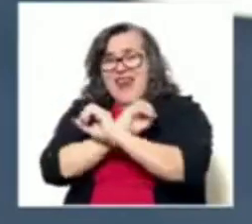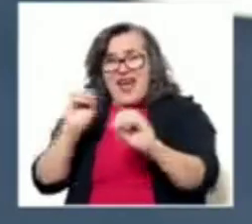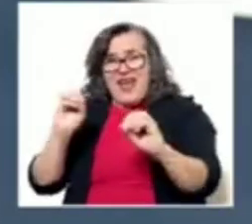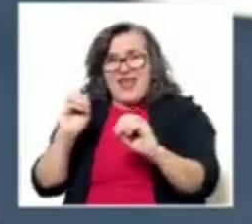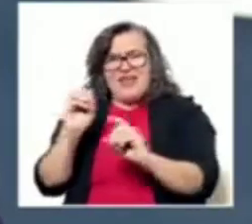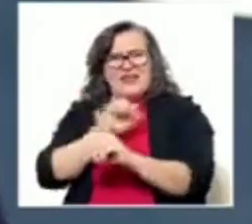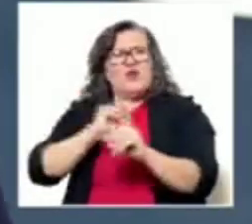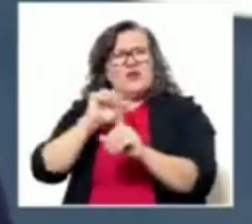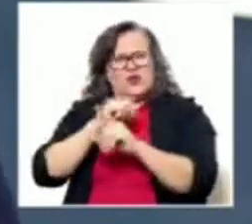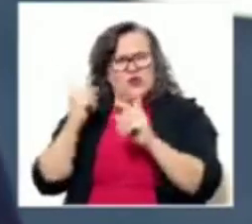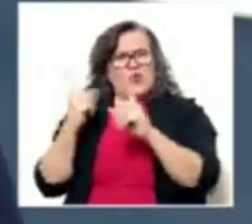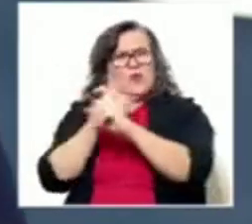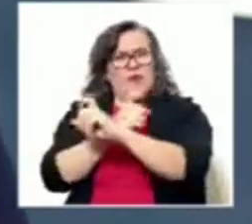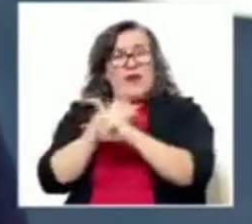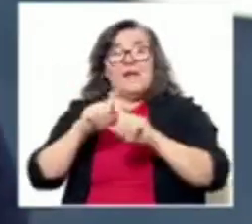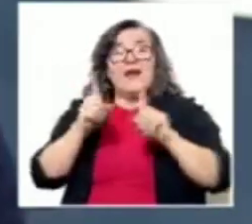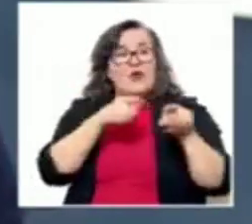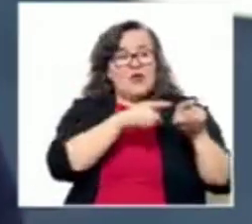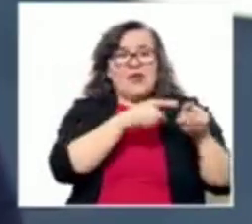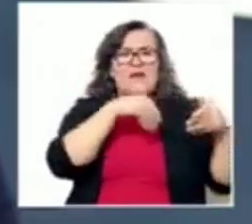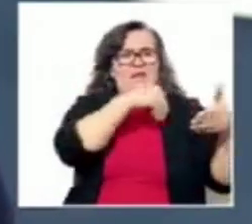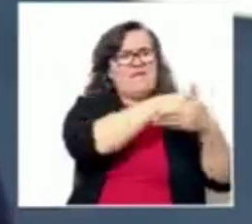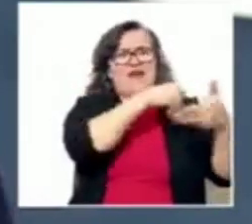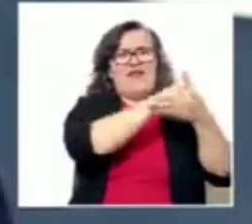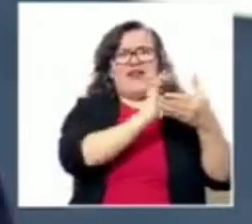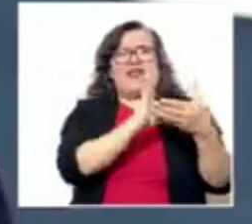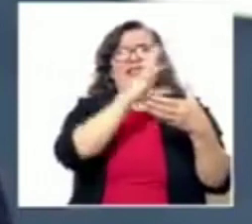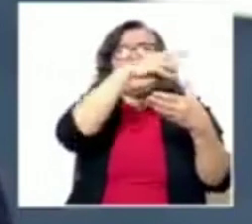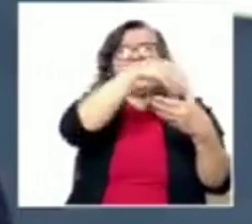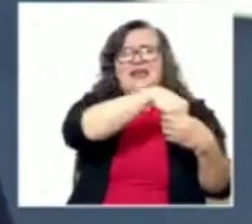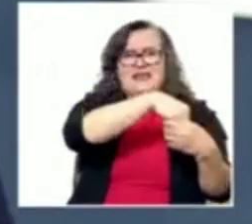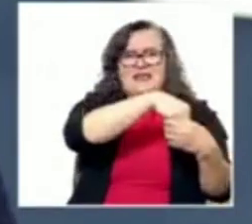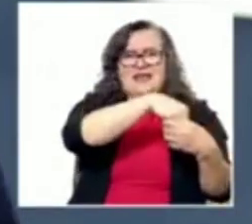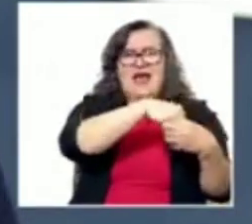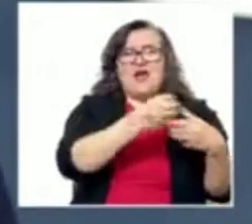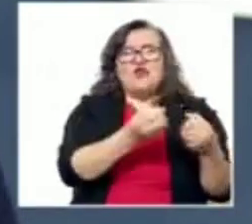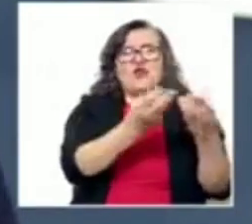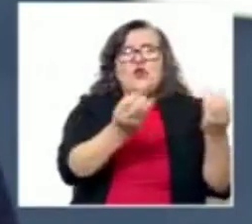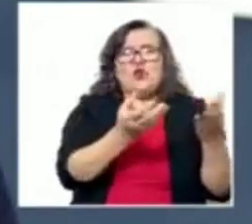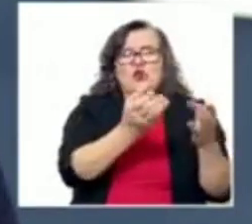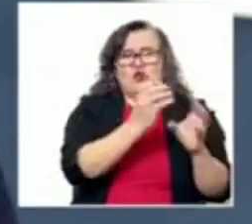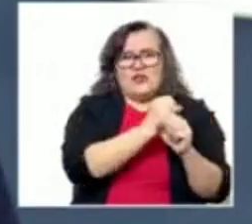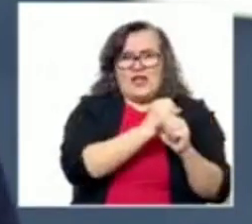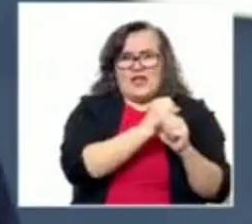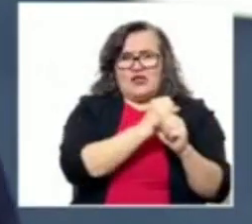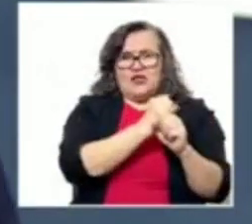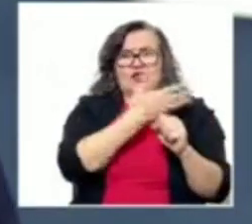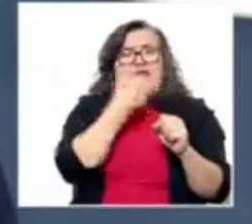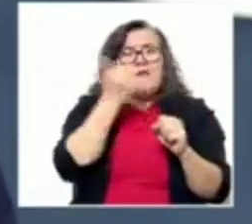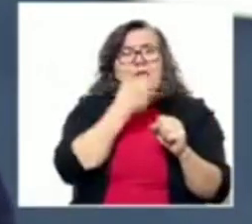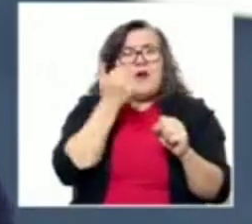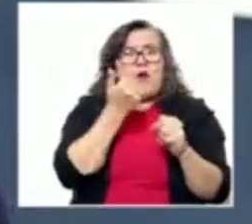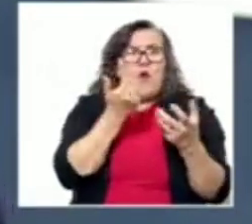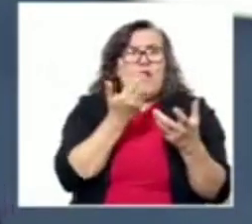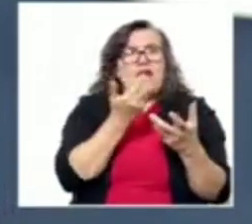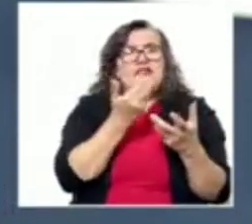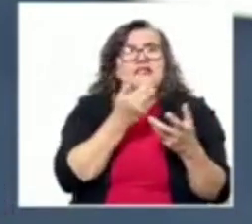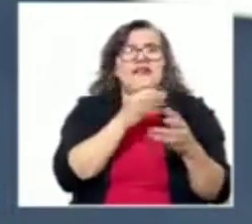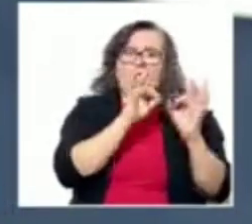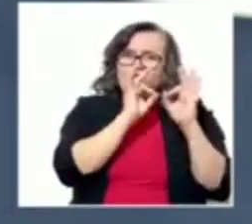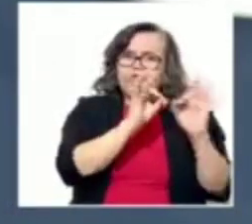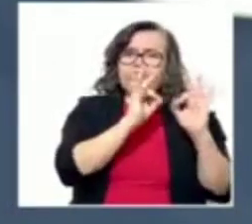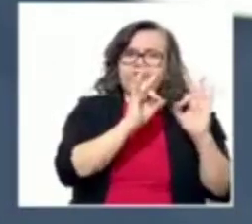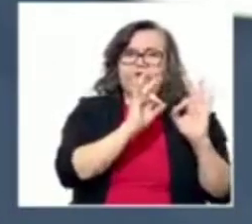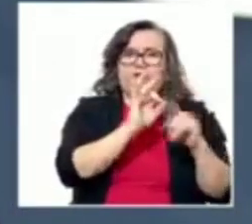bastante complejas, mientras que tenemos barreras de ingreso a los productos formulados de mayor efectividad.